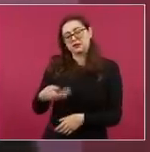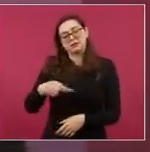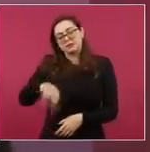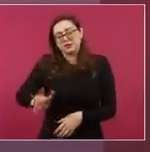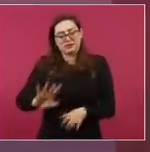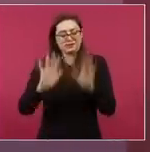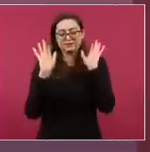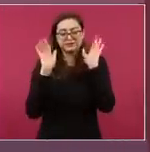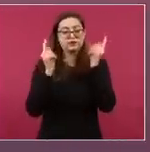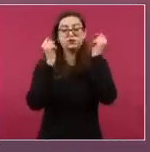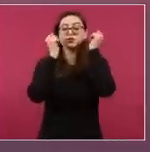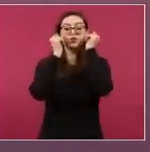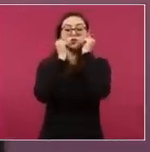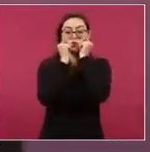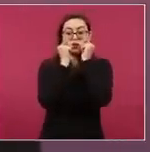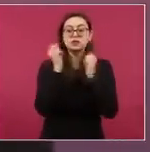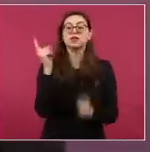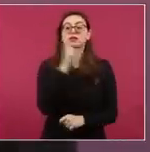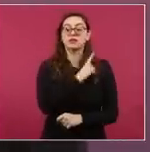quejar.